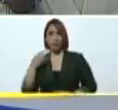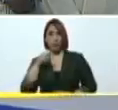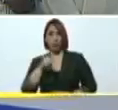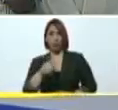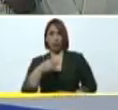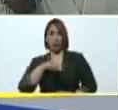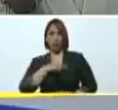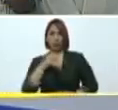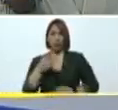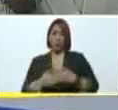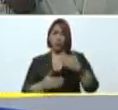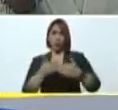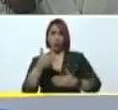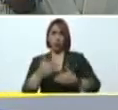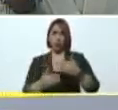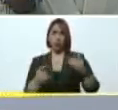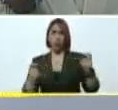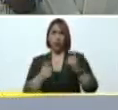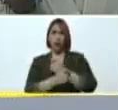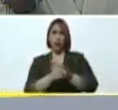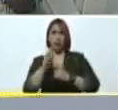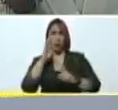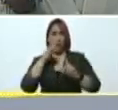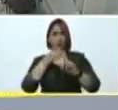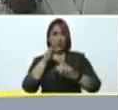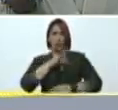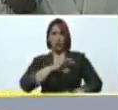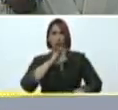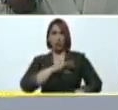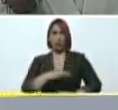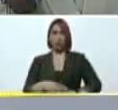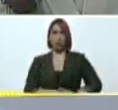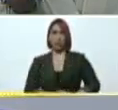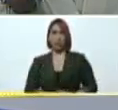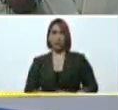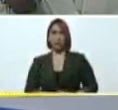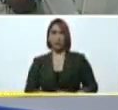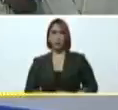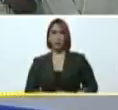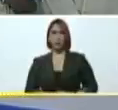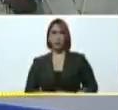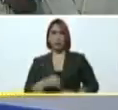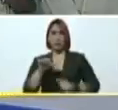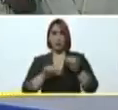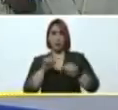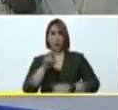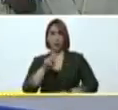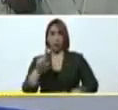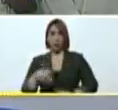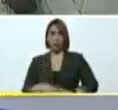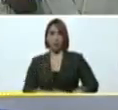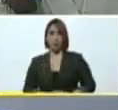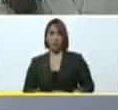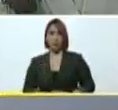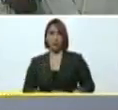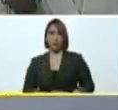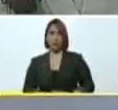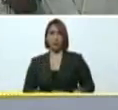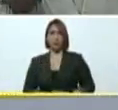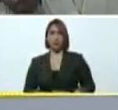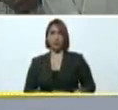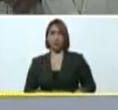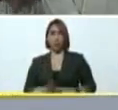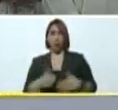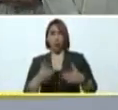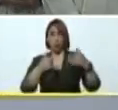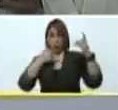proceso de cambio hacia el socialismo del siglo 21 desde el comandante